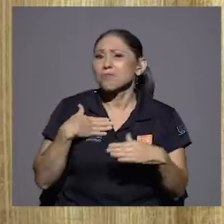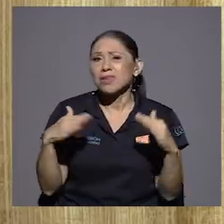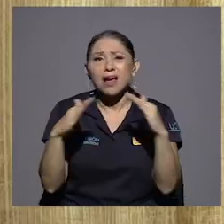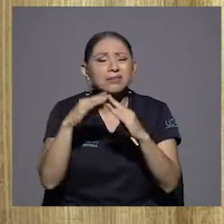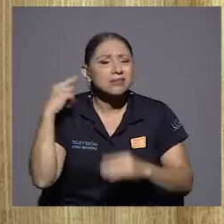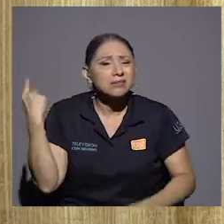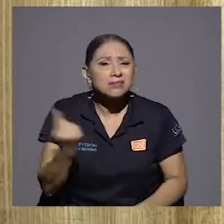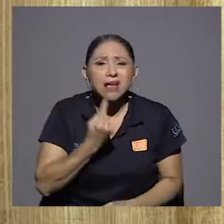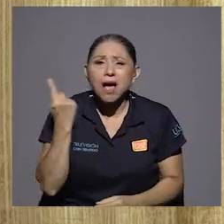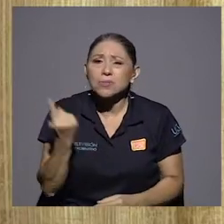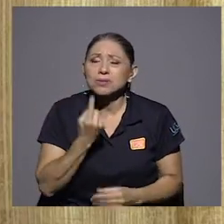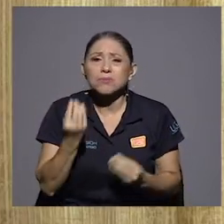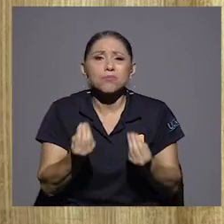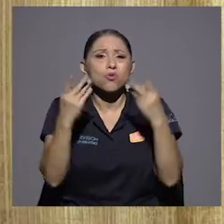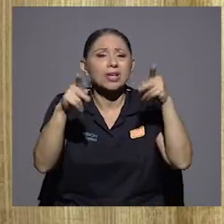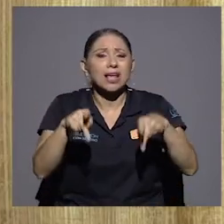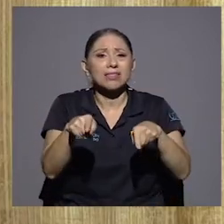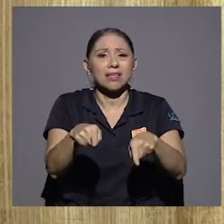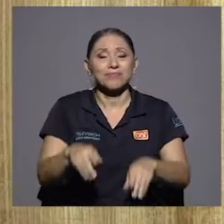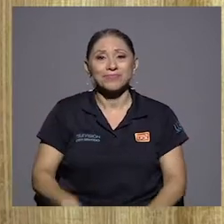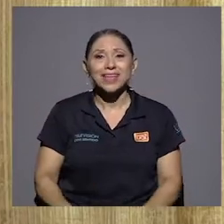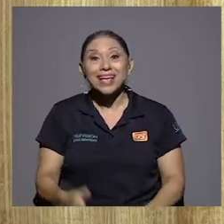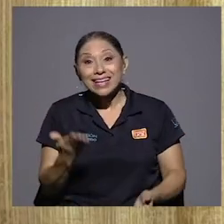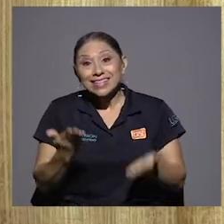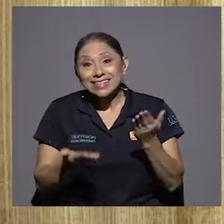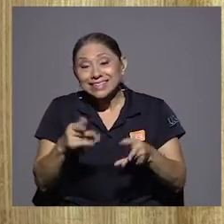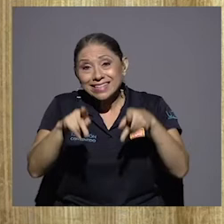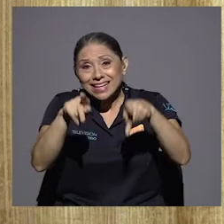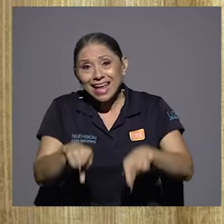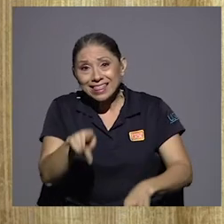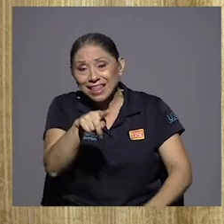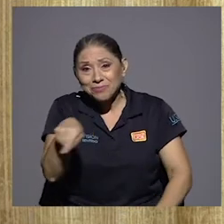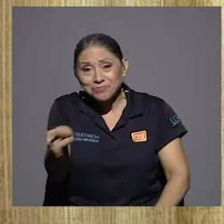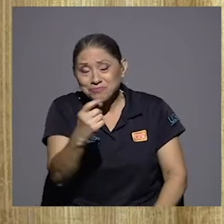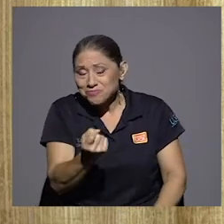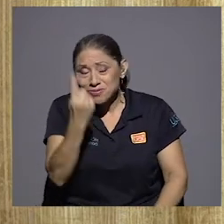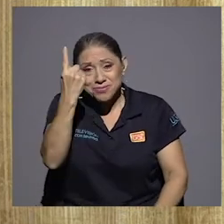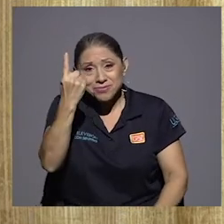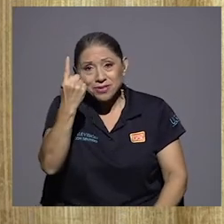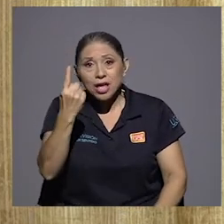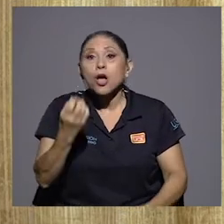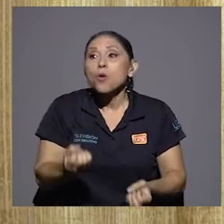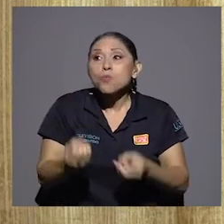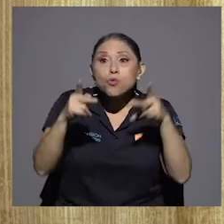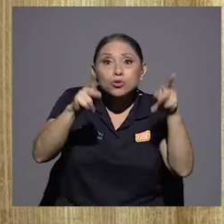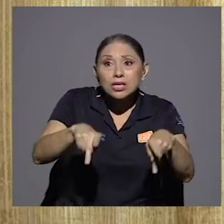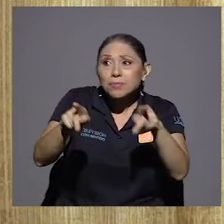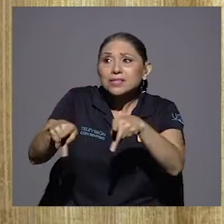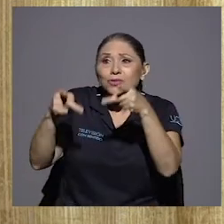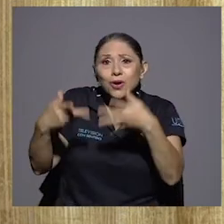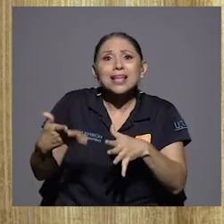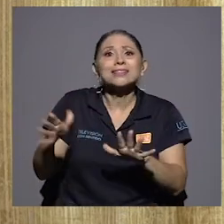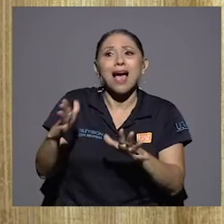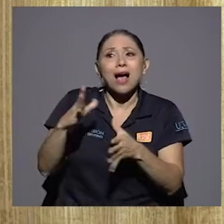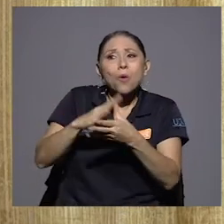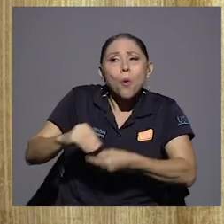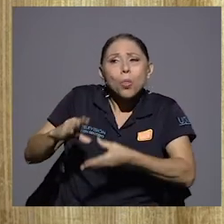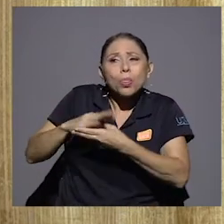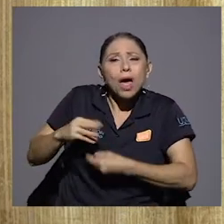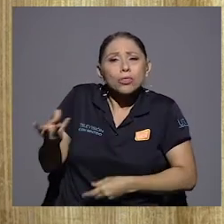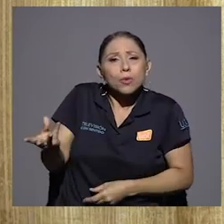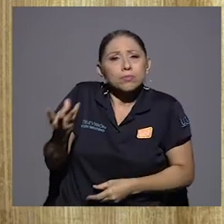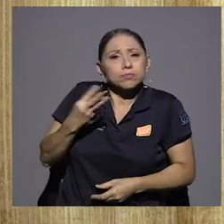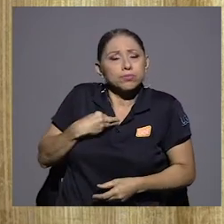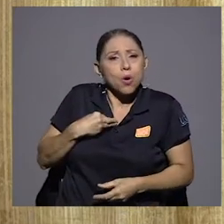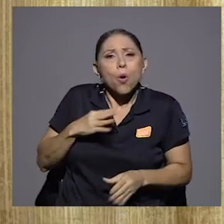Eso es algo que la gente no puede entender y veo que digamos yo he podido lograr testimoniales de muchas personas contándome cómo fue